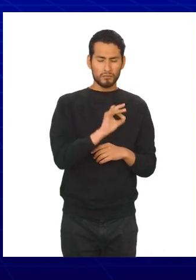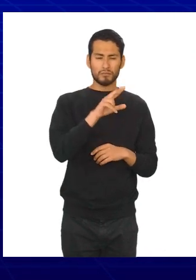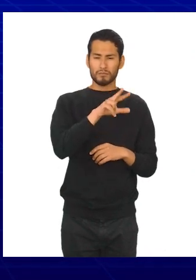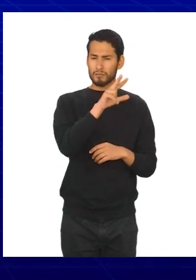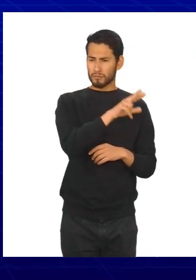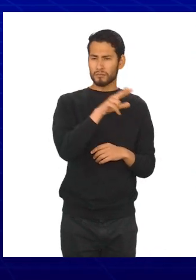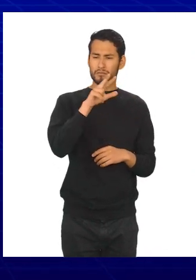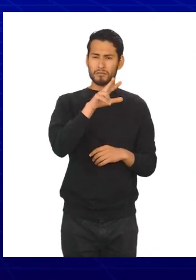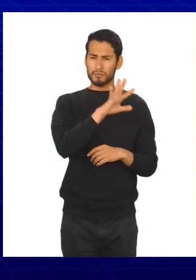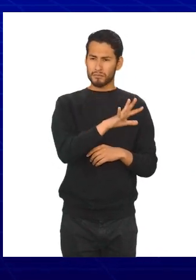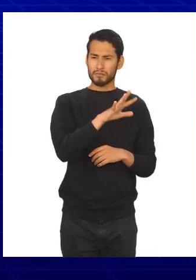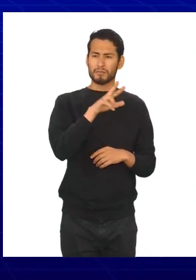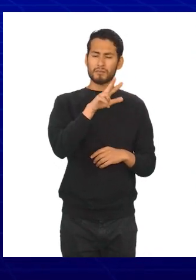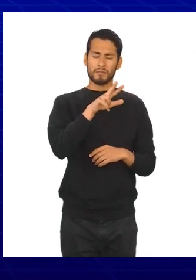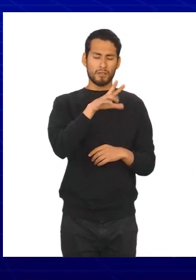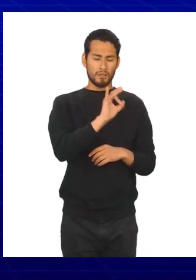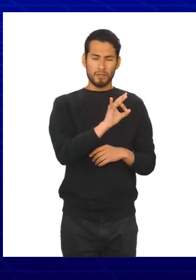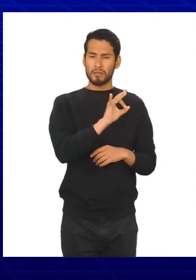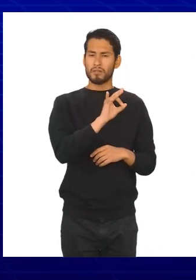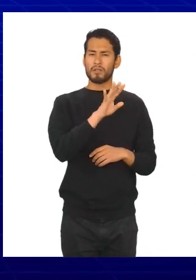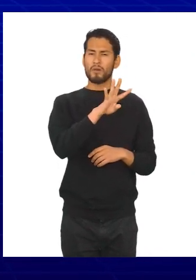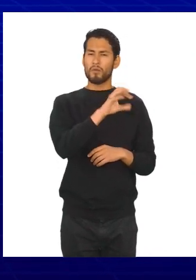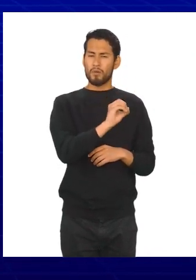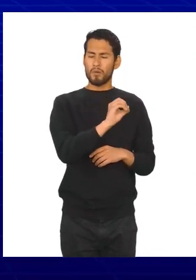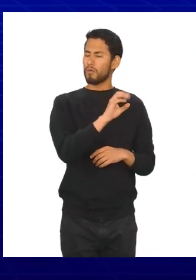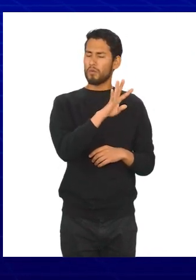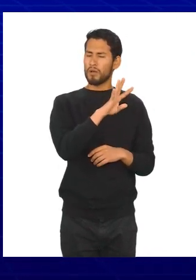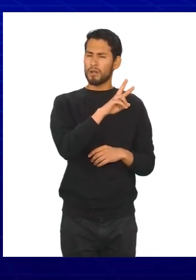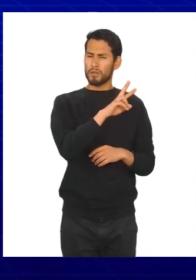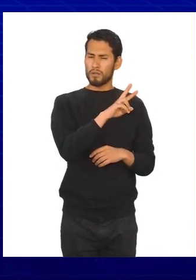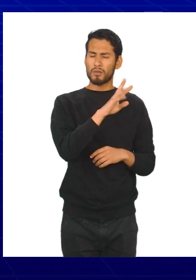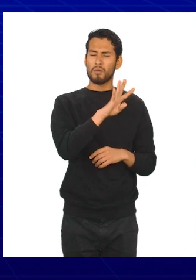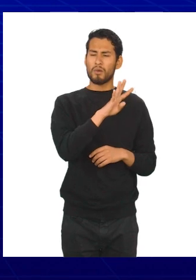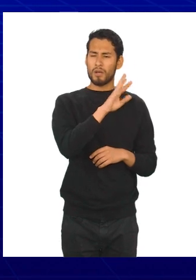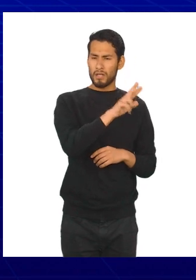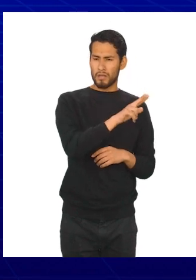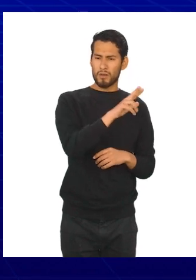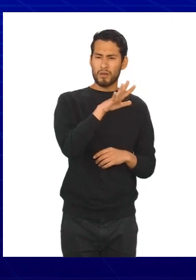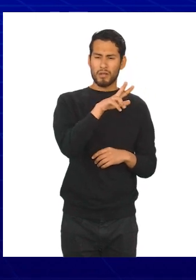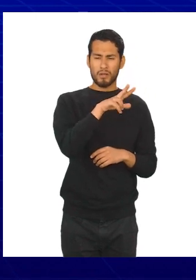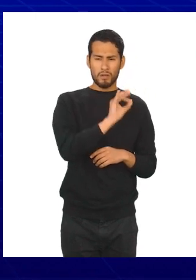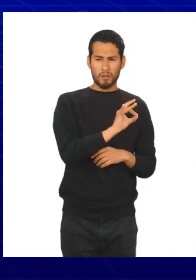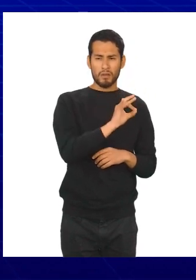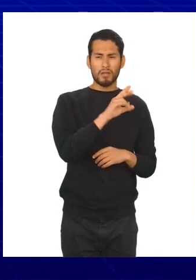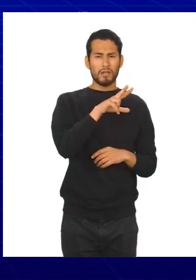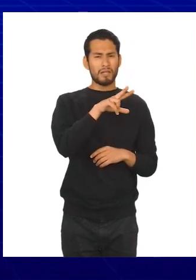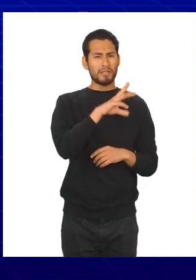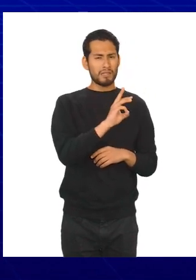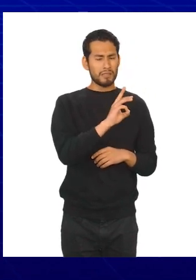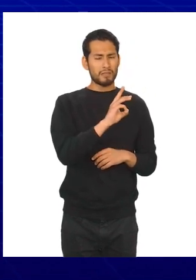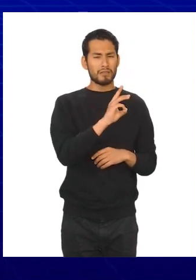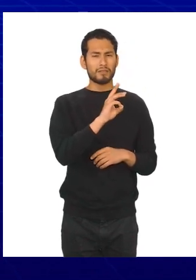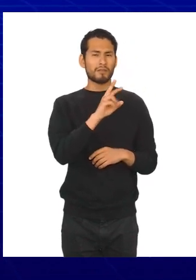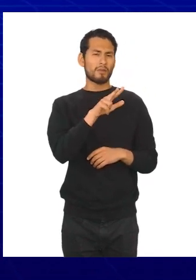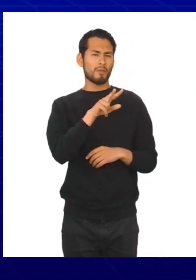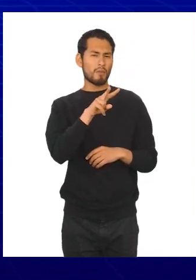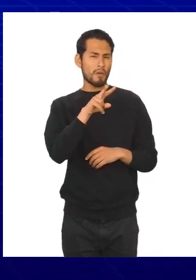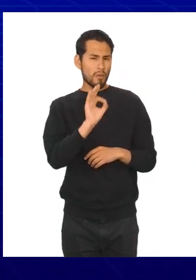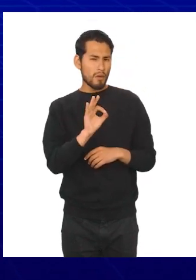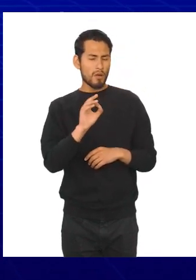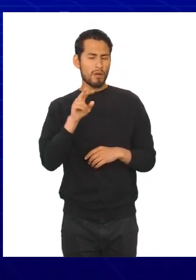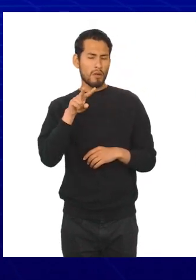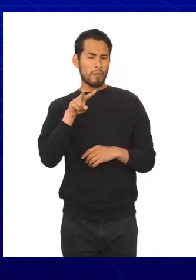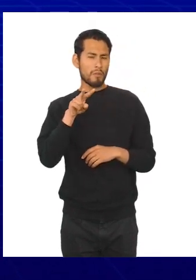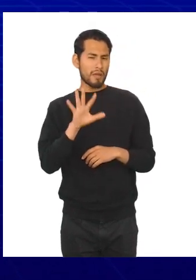28, 33, 35, 38, 42, 43, 38, 36,